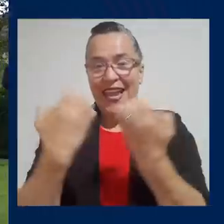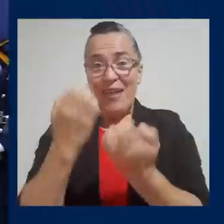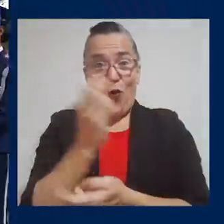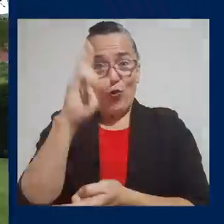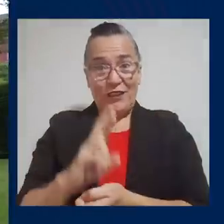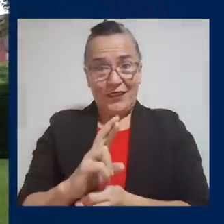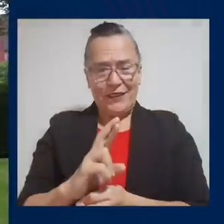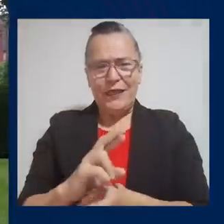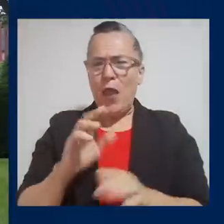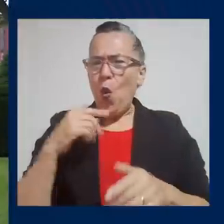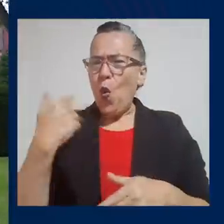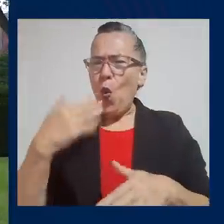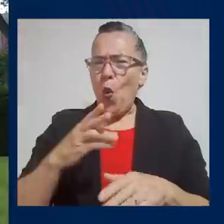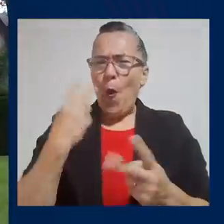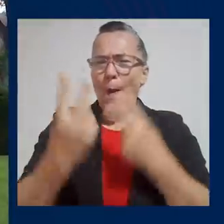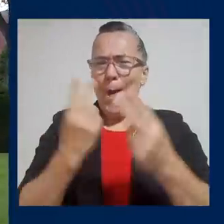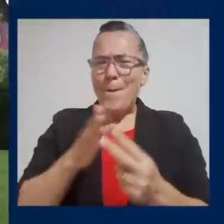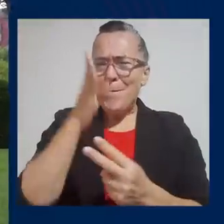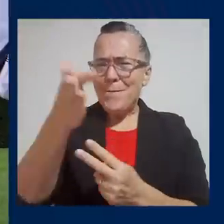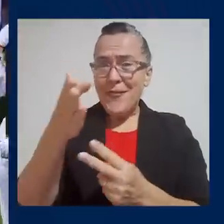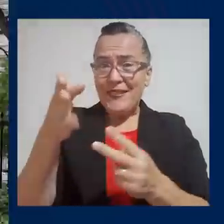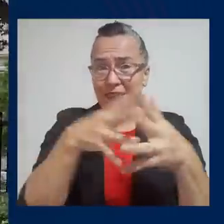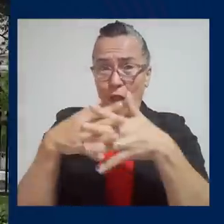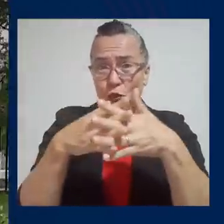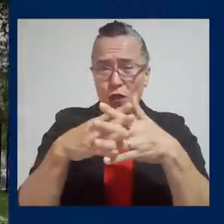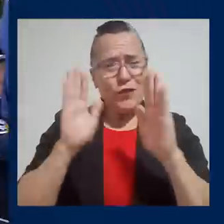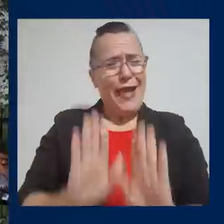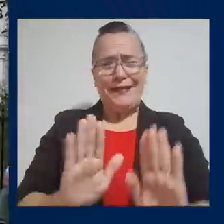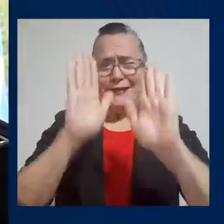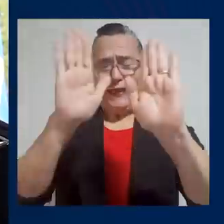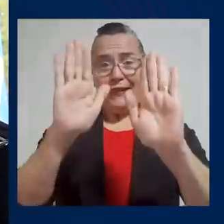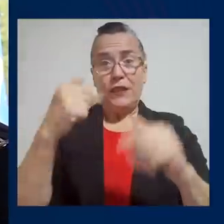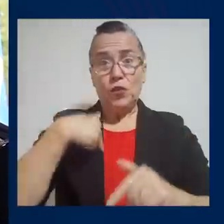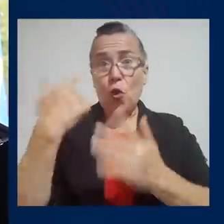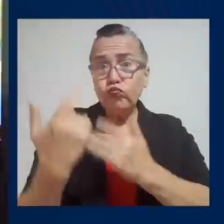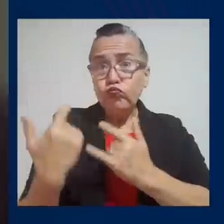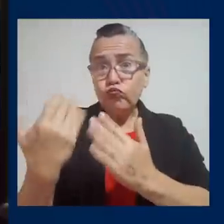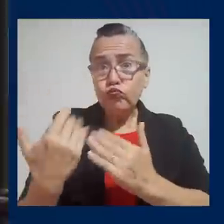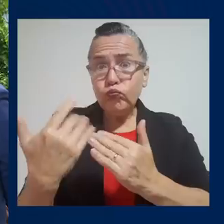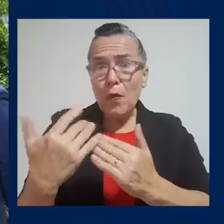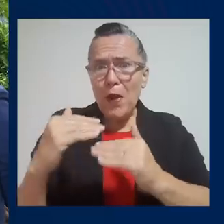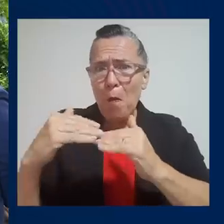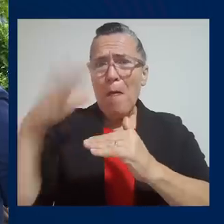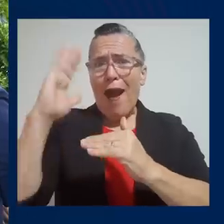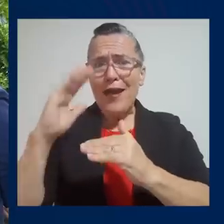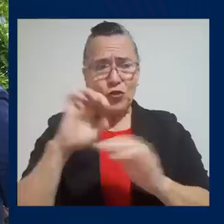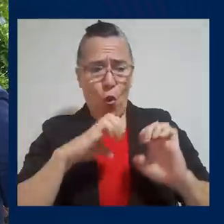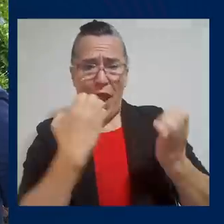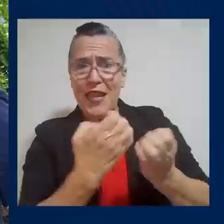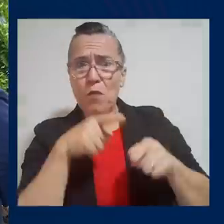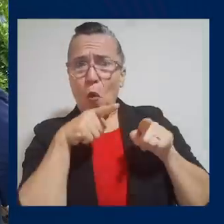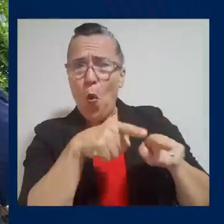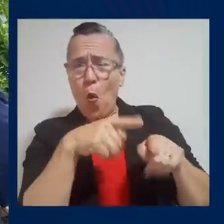Tuvimos una excelente visita, más allá de mis expectativas. Le agradezco al equipo. Tuvimos un